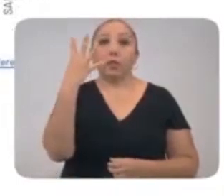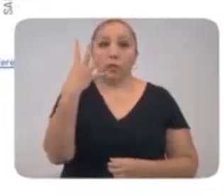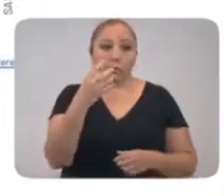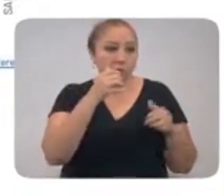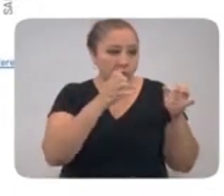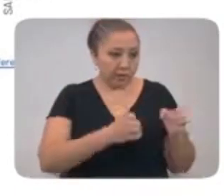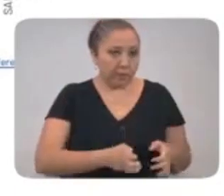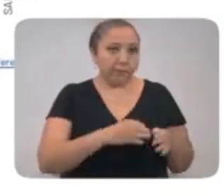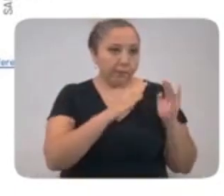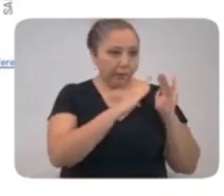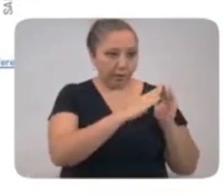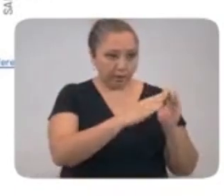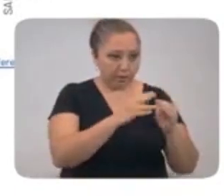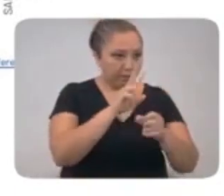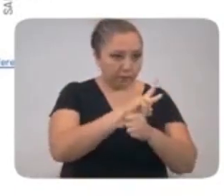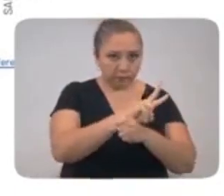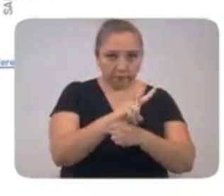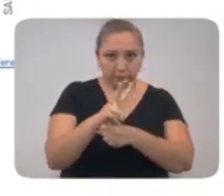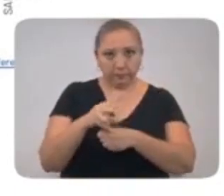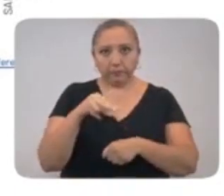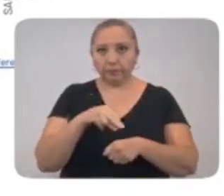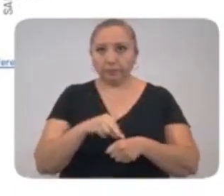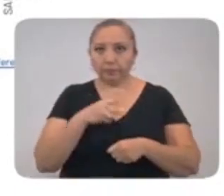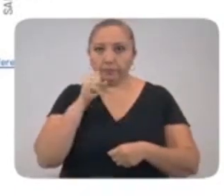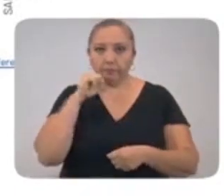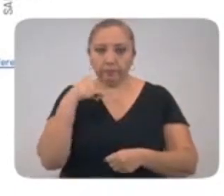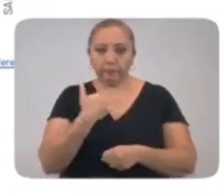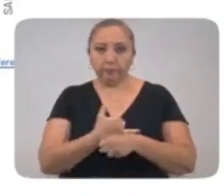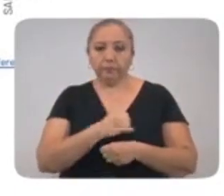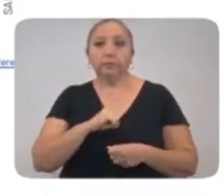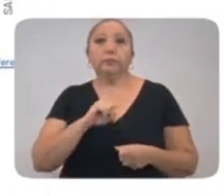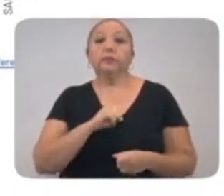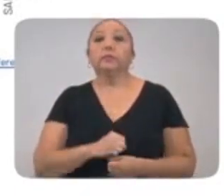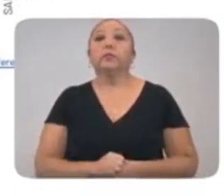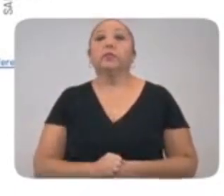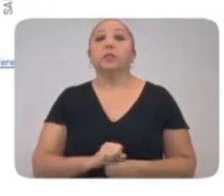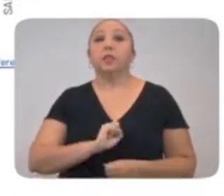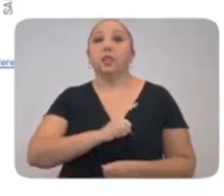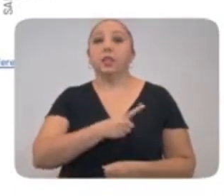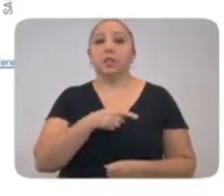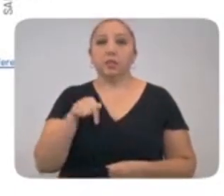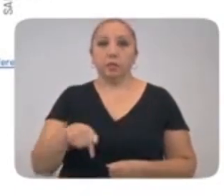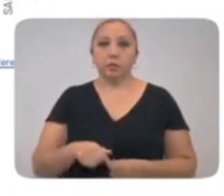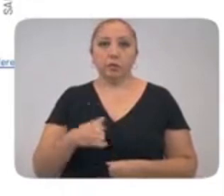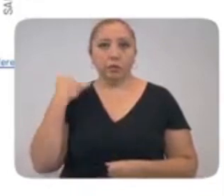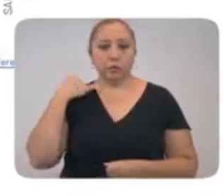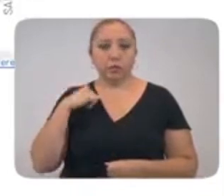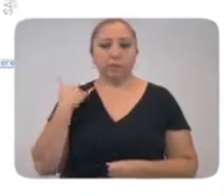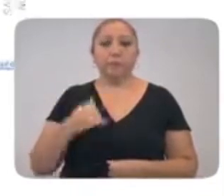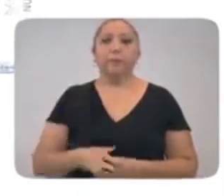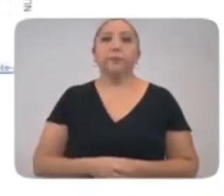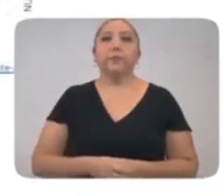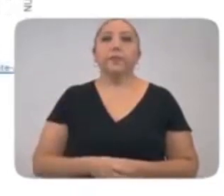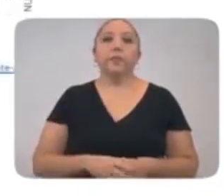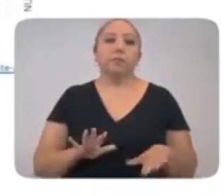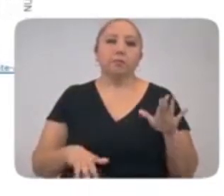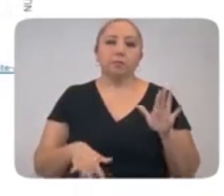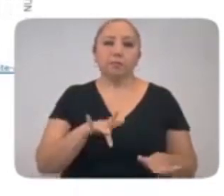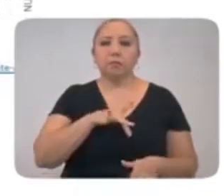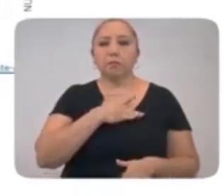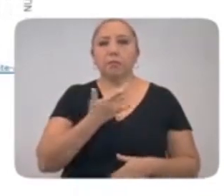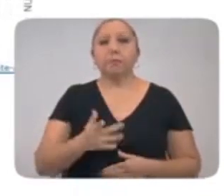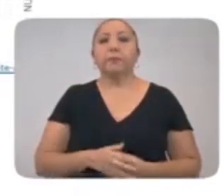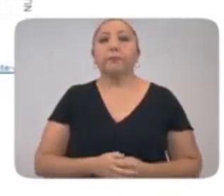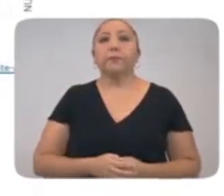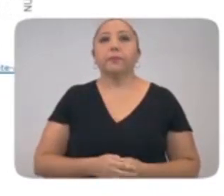están estables, aislados y monitoreados constantemente por personal médico de la Secretaría de Salud de Yucatán. Presentan